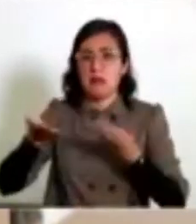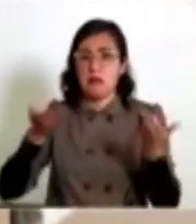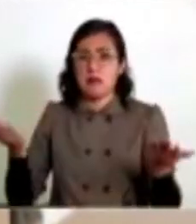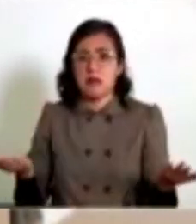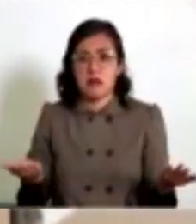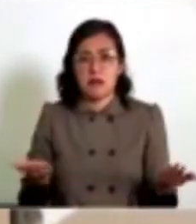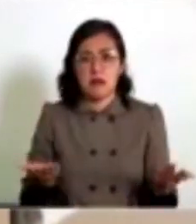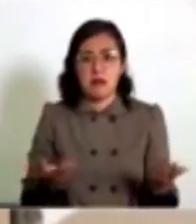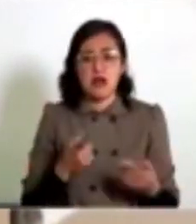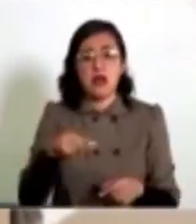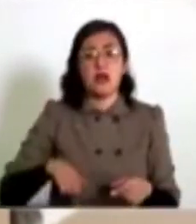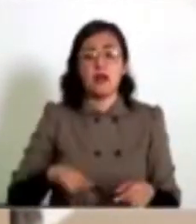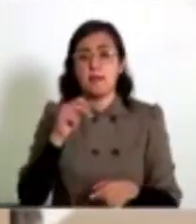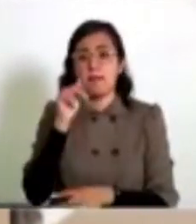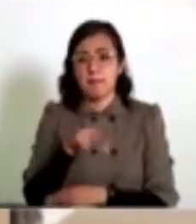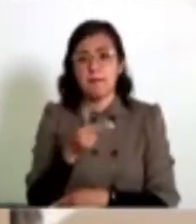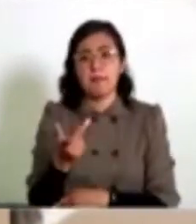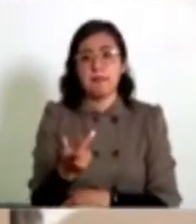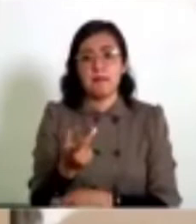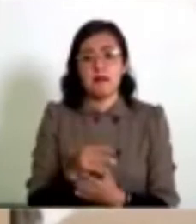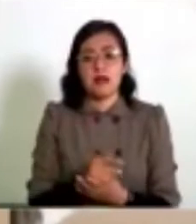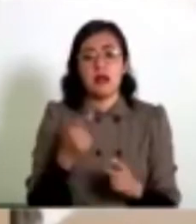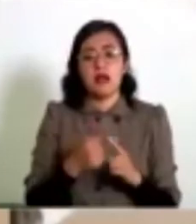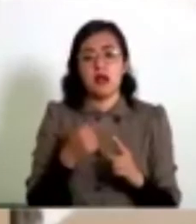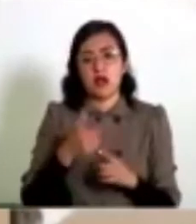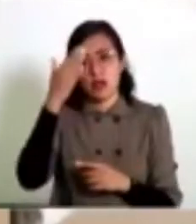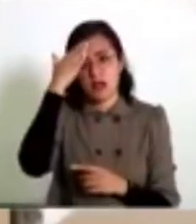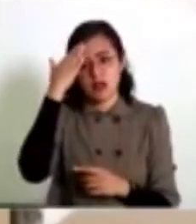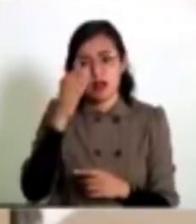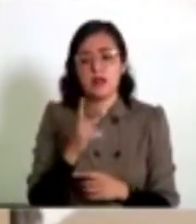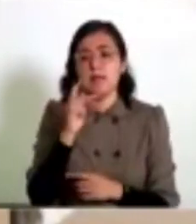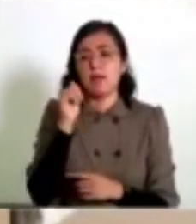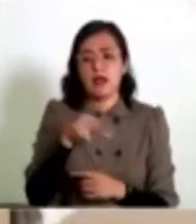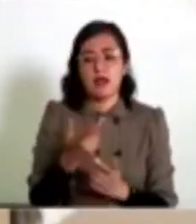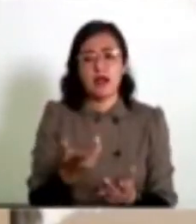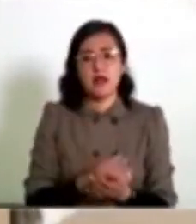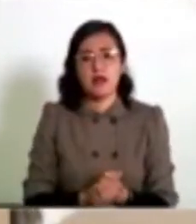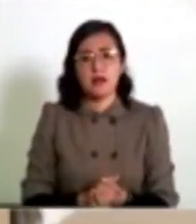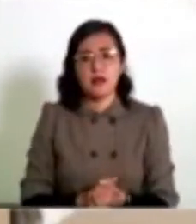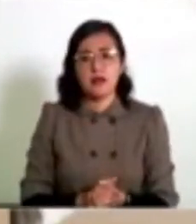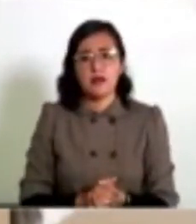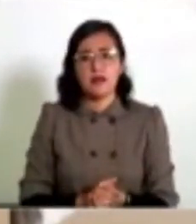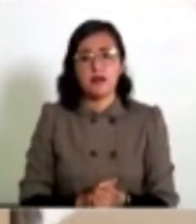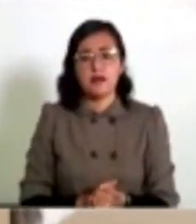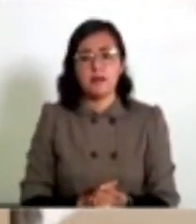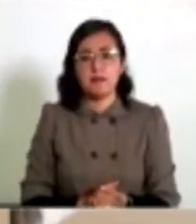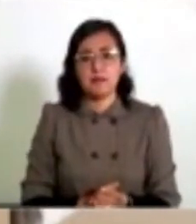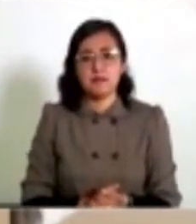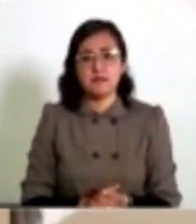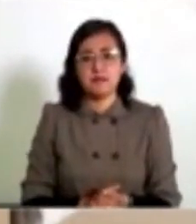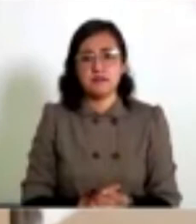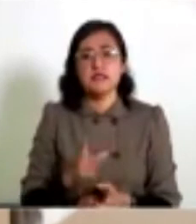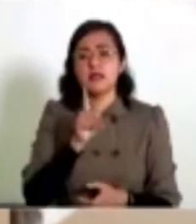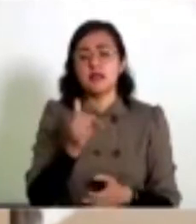Los gobiernos del PAN las fueron entregando a líderes panistas. ¿Sí? Y